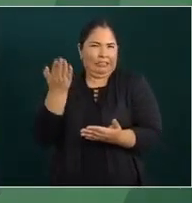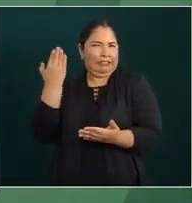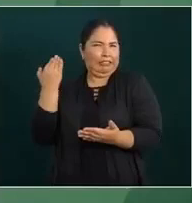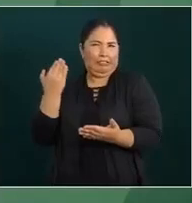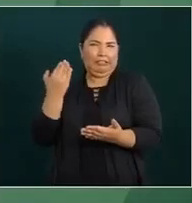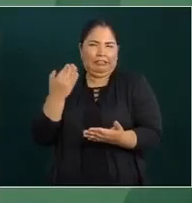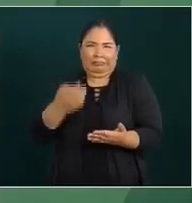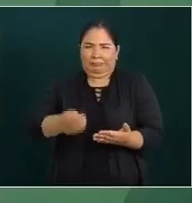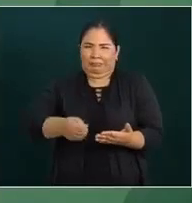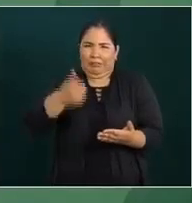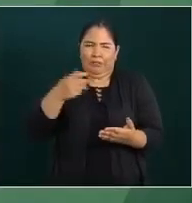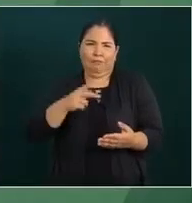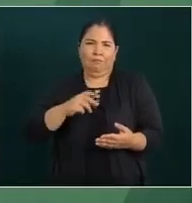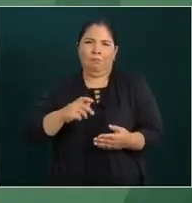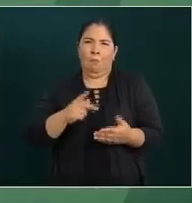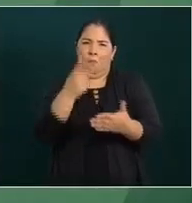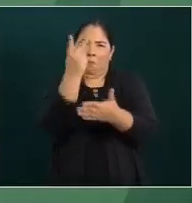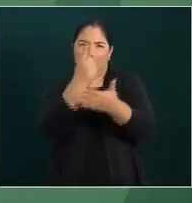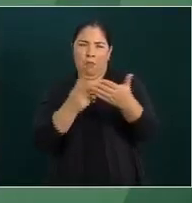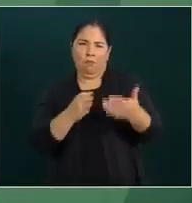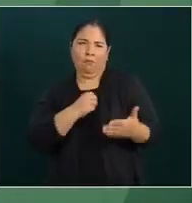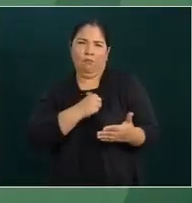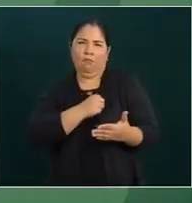en programas de desarrollo.